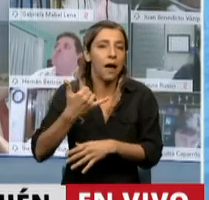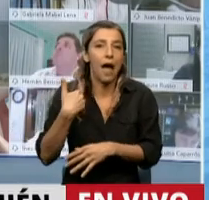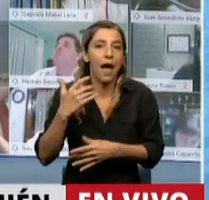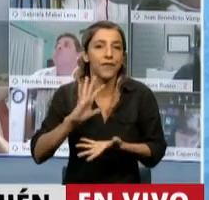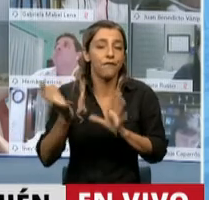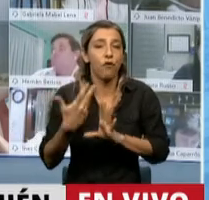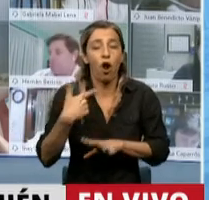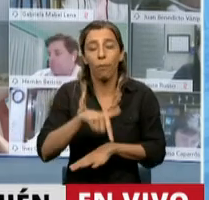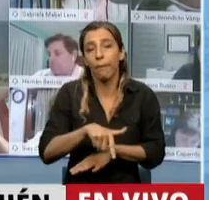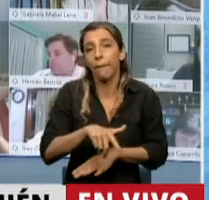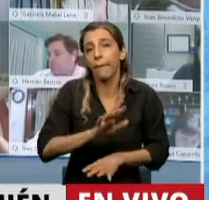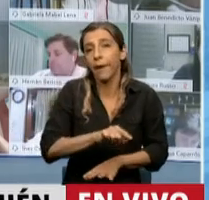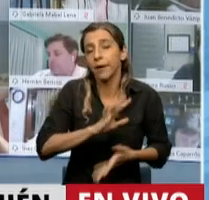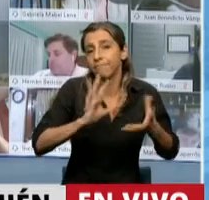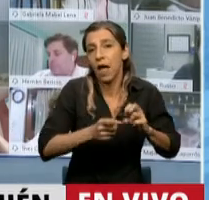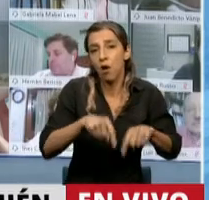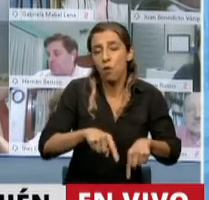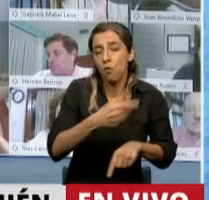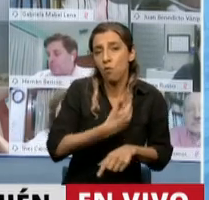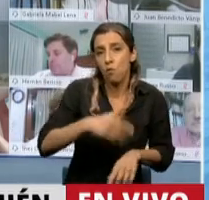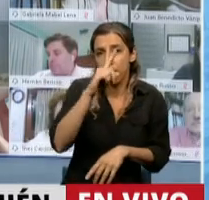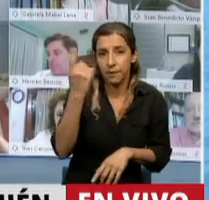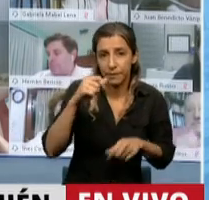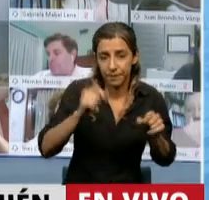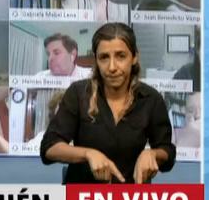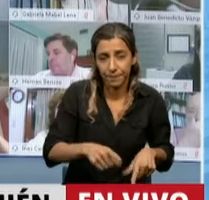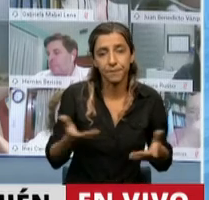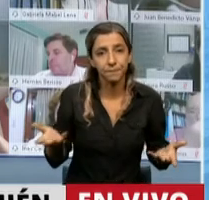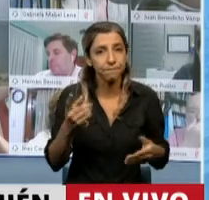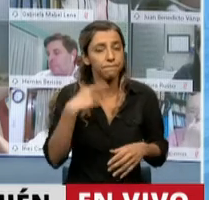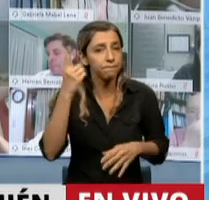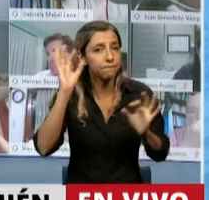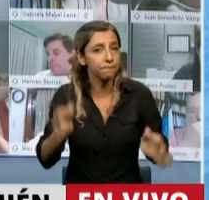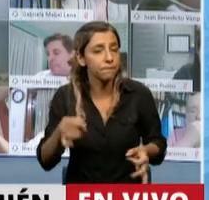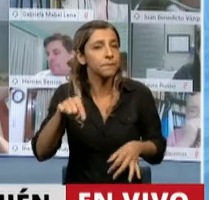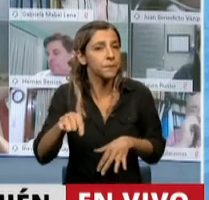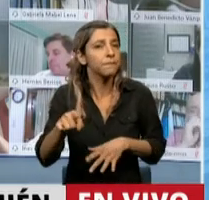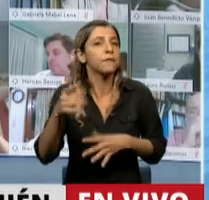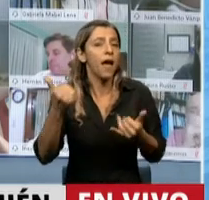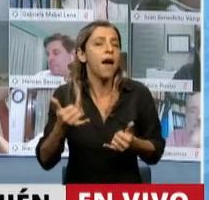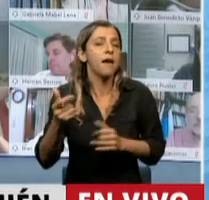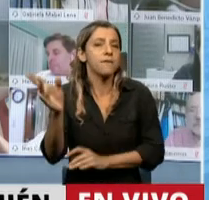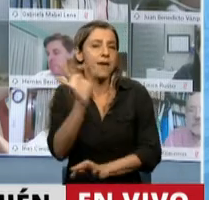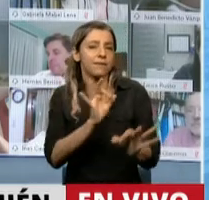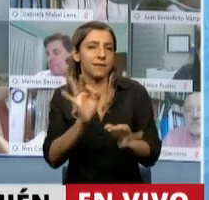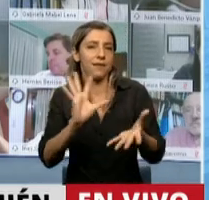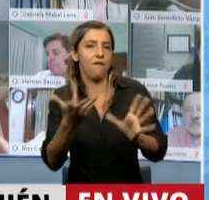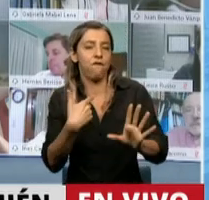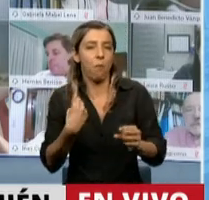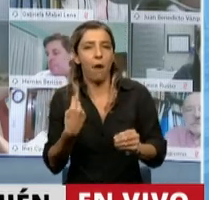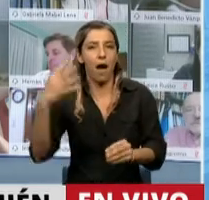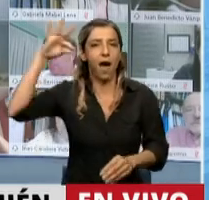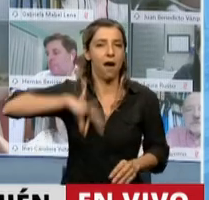desde una lectura economicista basada en estrategias racionales para maximizar beneficios y